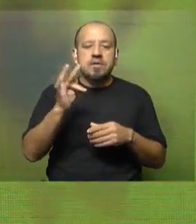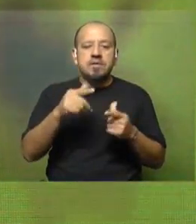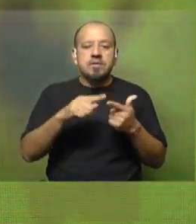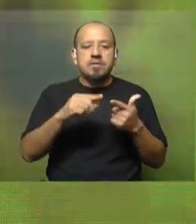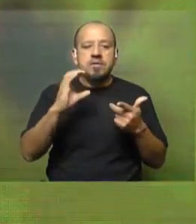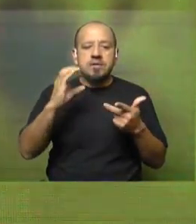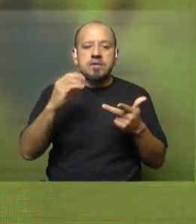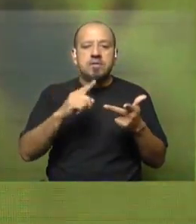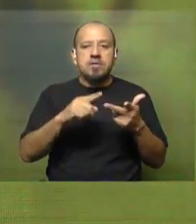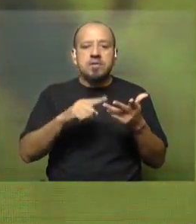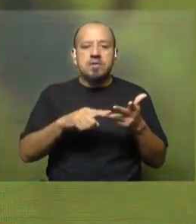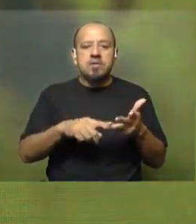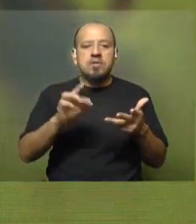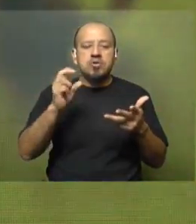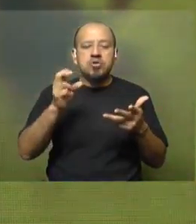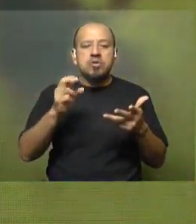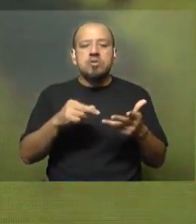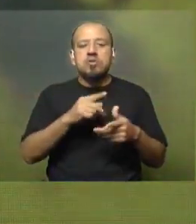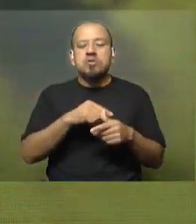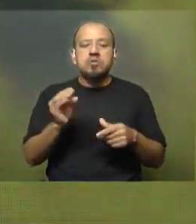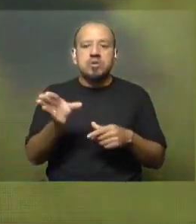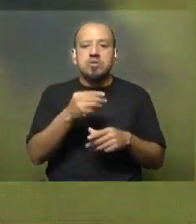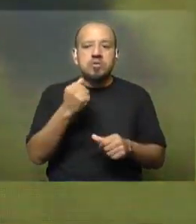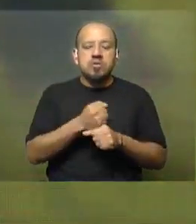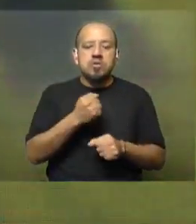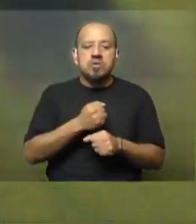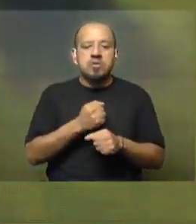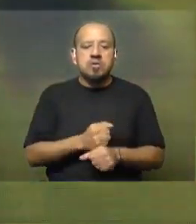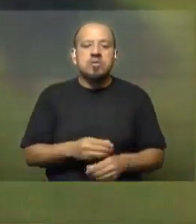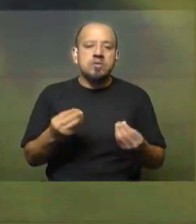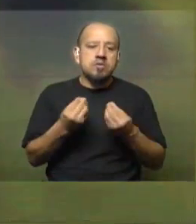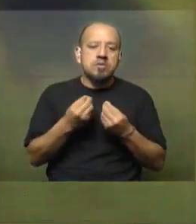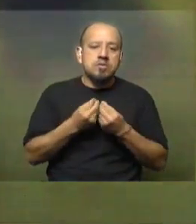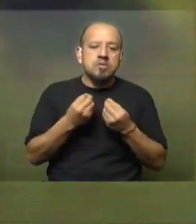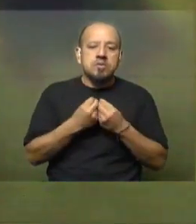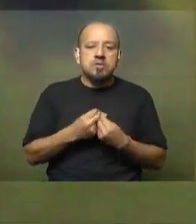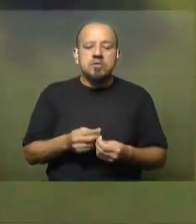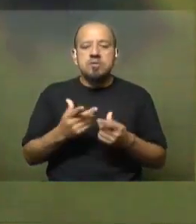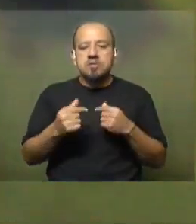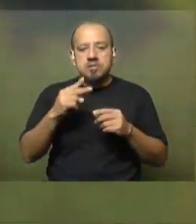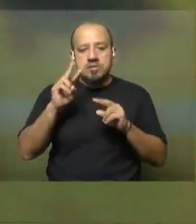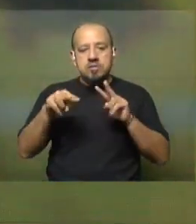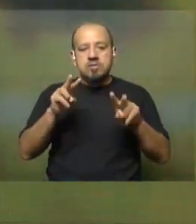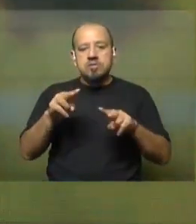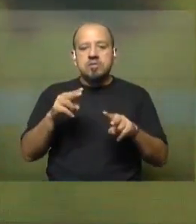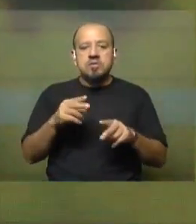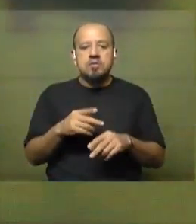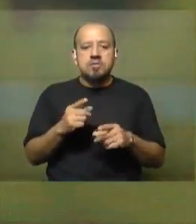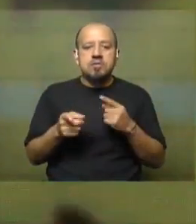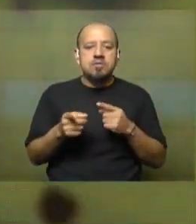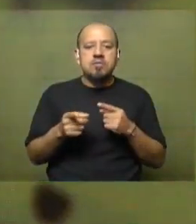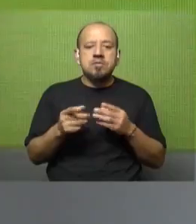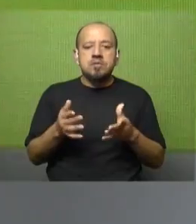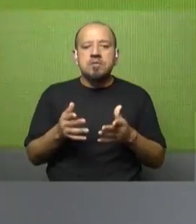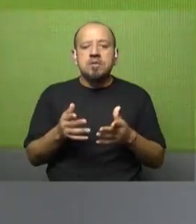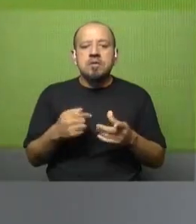Claudio Delgado y Rocío Yambí. Y, bueno, y a todos los que trabajan con nosotros, que son un montón, que, bueno, que no se ven, pero no podemos decir todos los nombres, porque nos vamos a